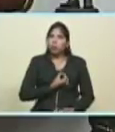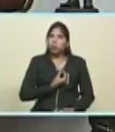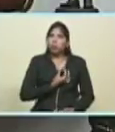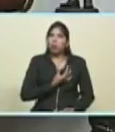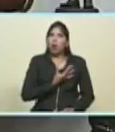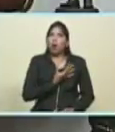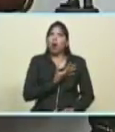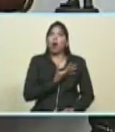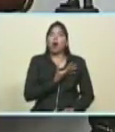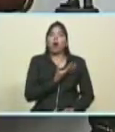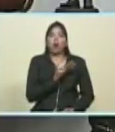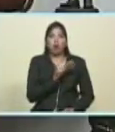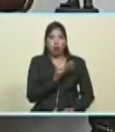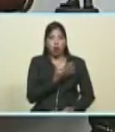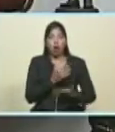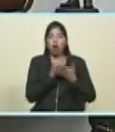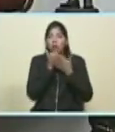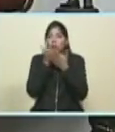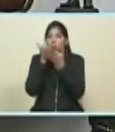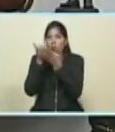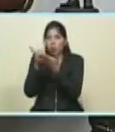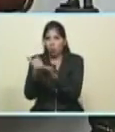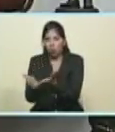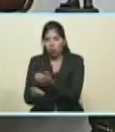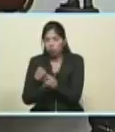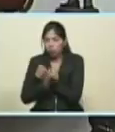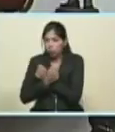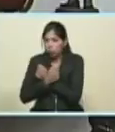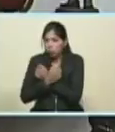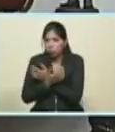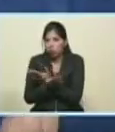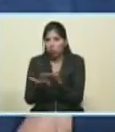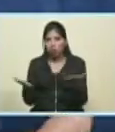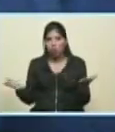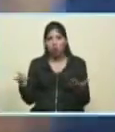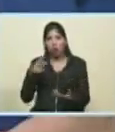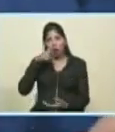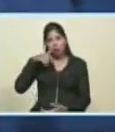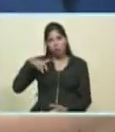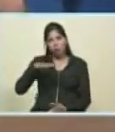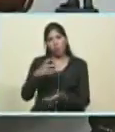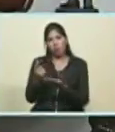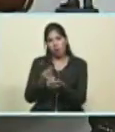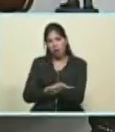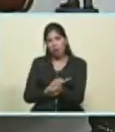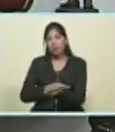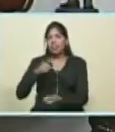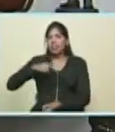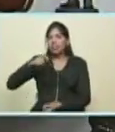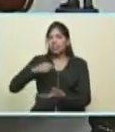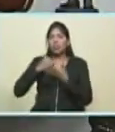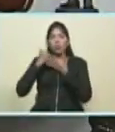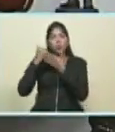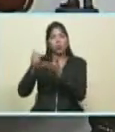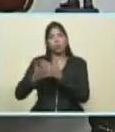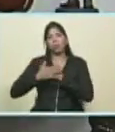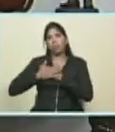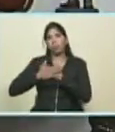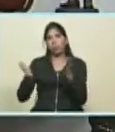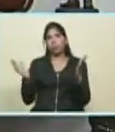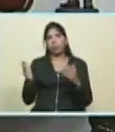cristiano de amor en acción para los pueblos hermanos que necesitan nuestra ayuda